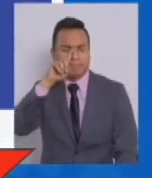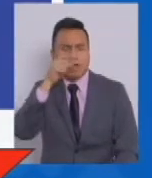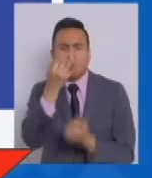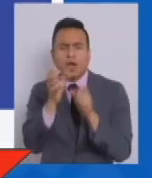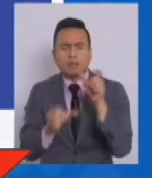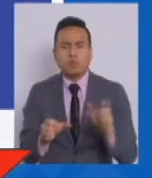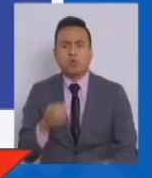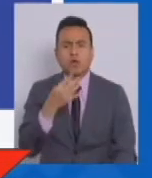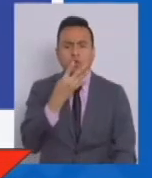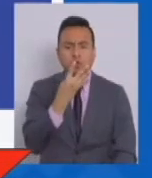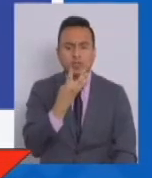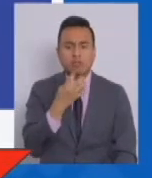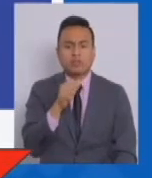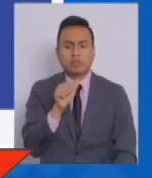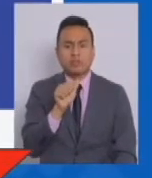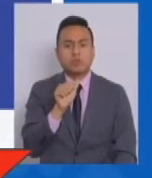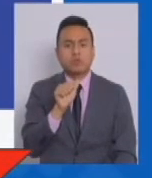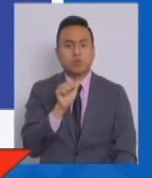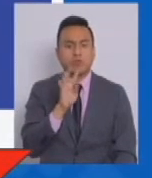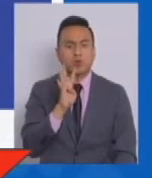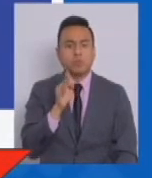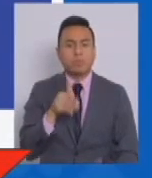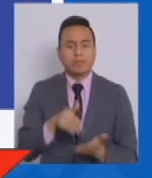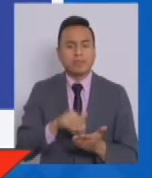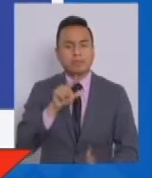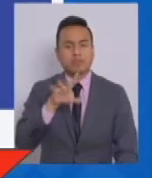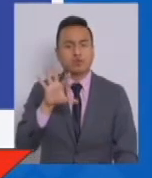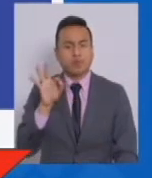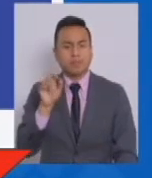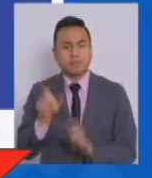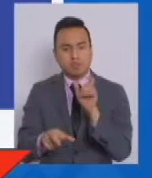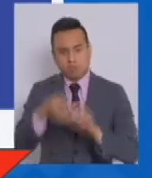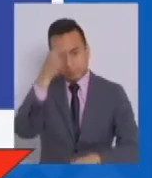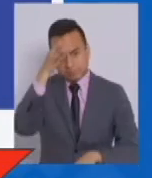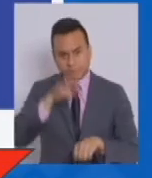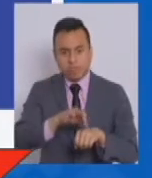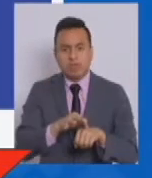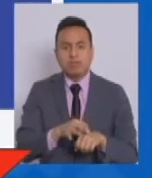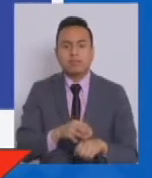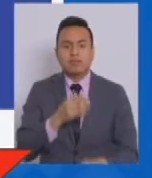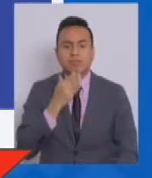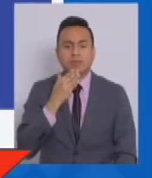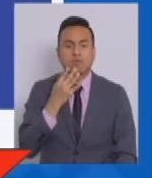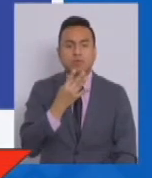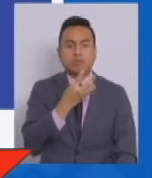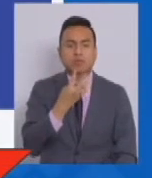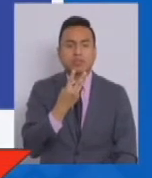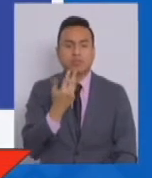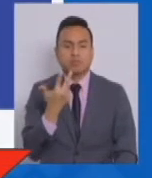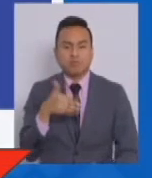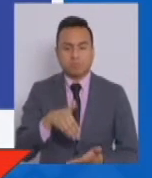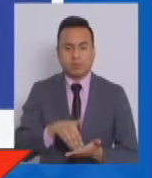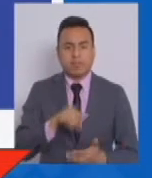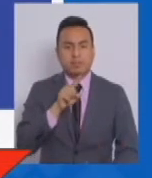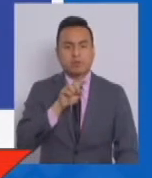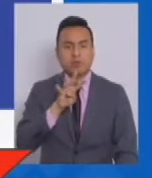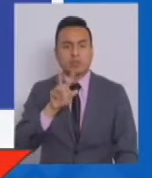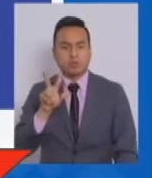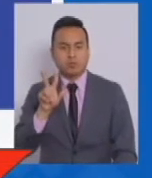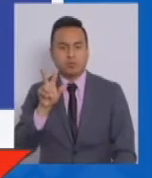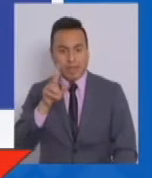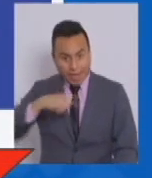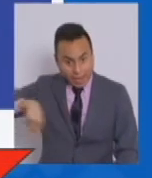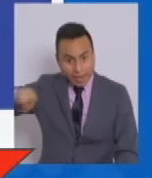464.750 casos, con 438.148 de